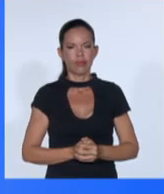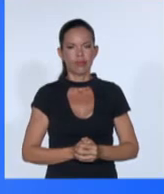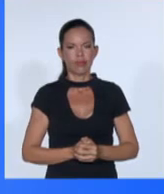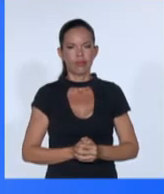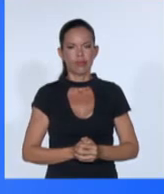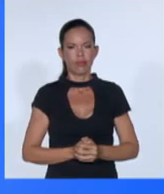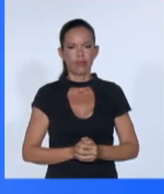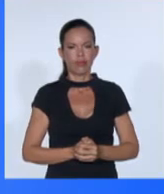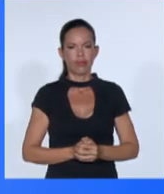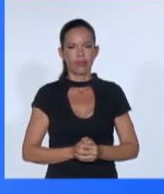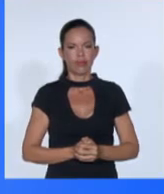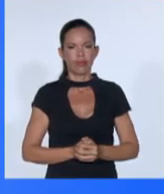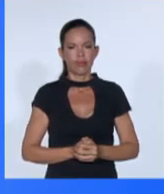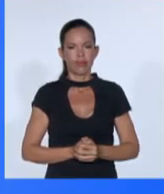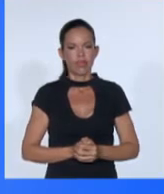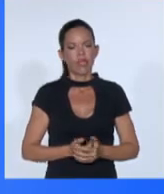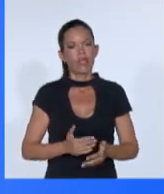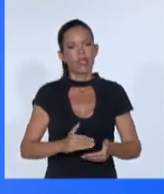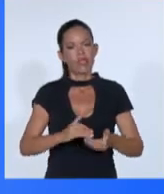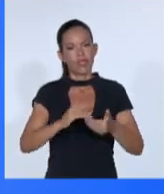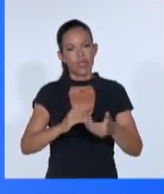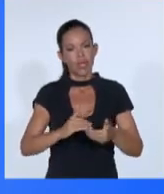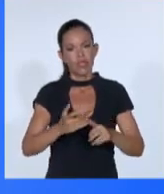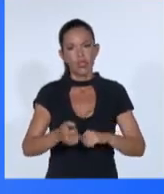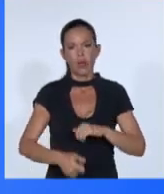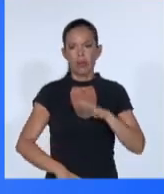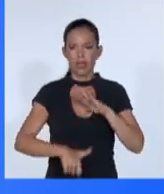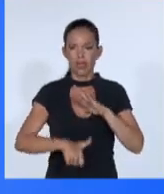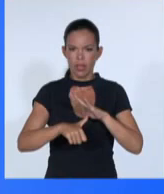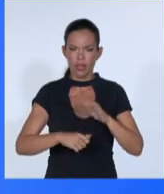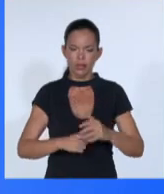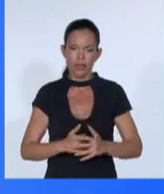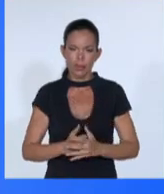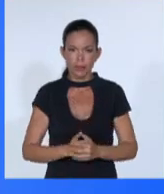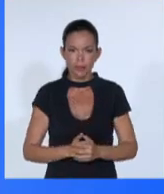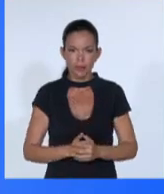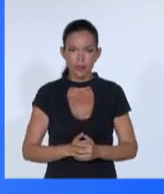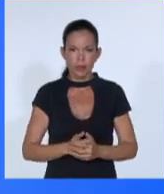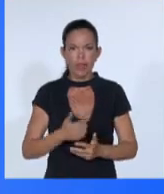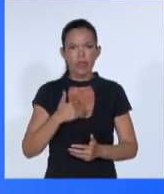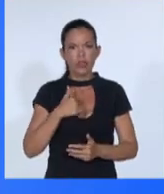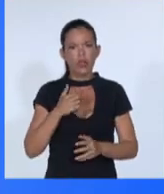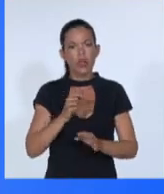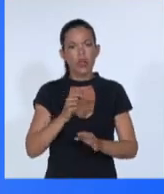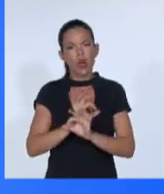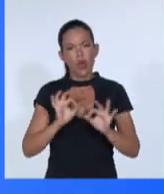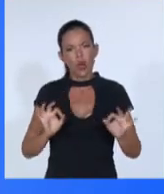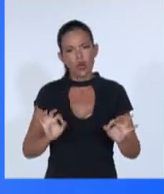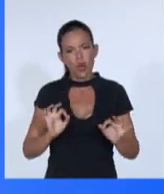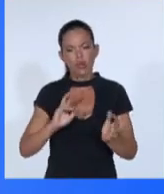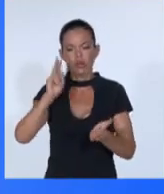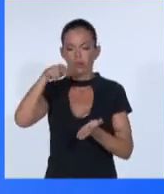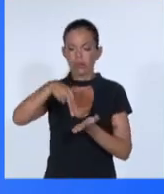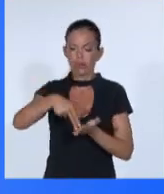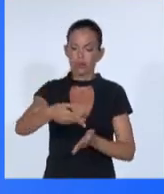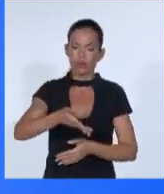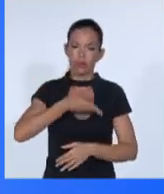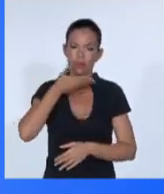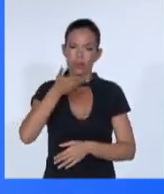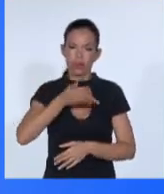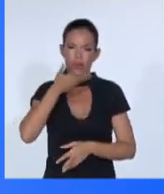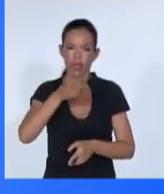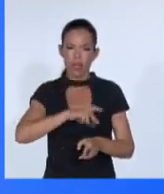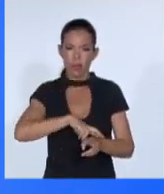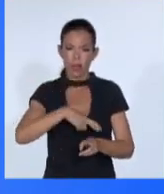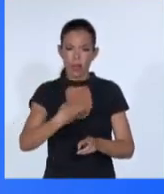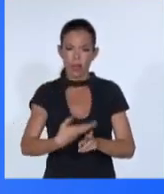Señor presidente, tengo el honor de hacer uso de la palabra en nombre del grupo de los 77 y China.